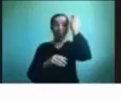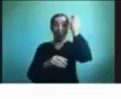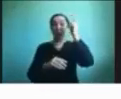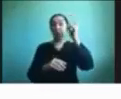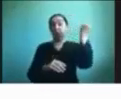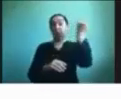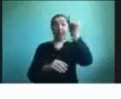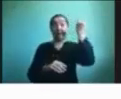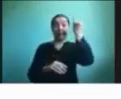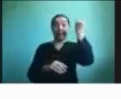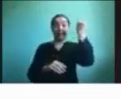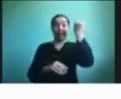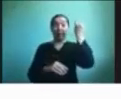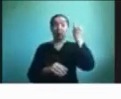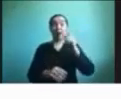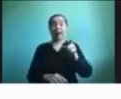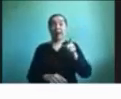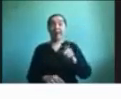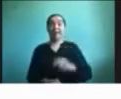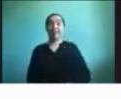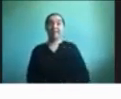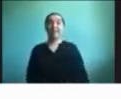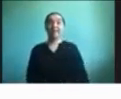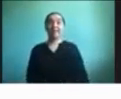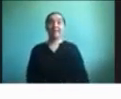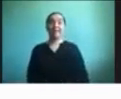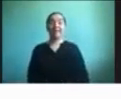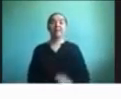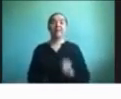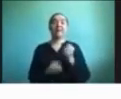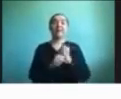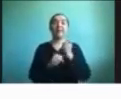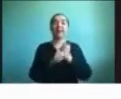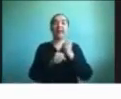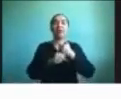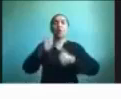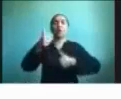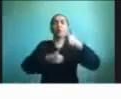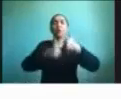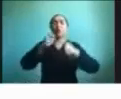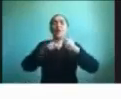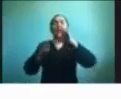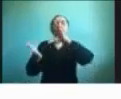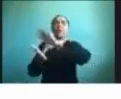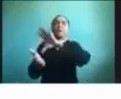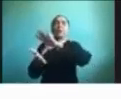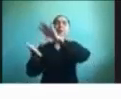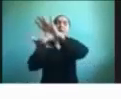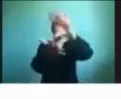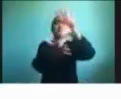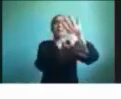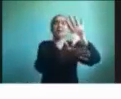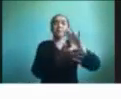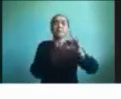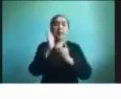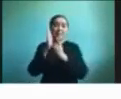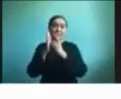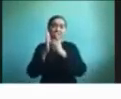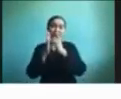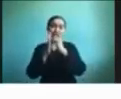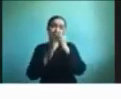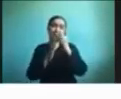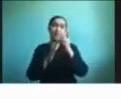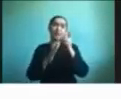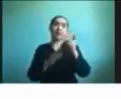y hemos trabajado también con equipos profesionales de otros países para poder desarrollar también este programa que es el